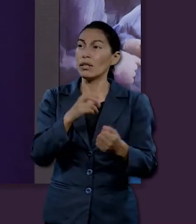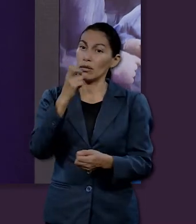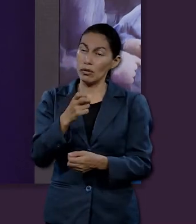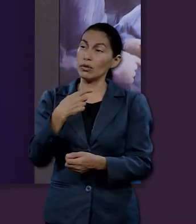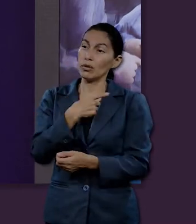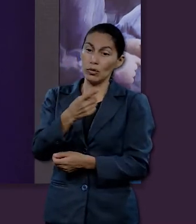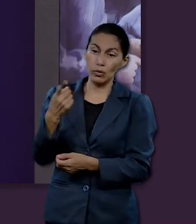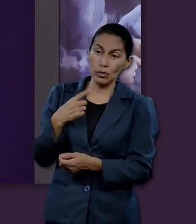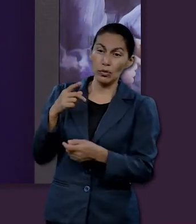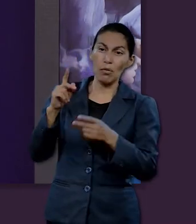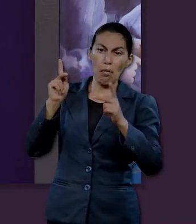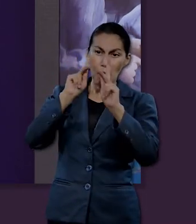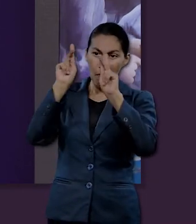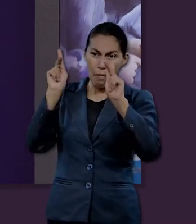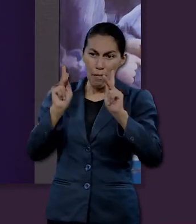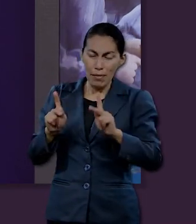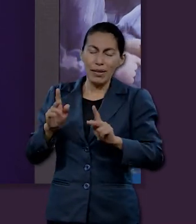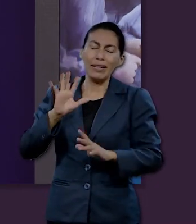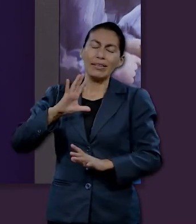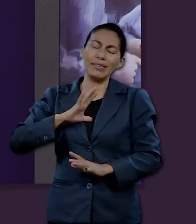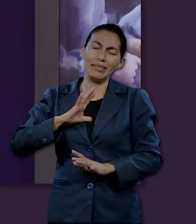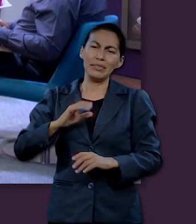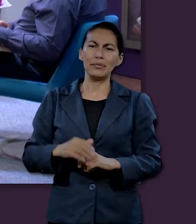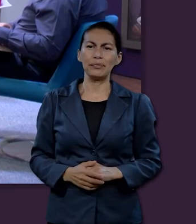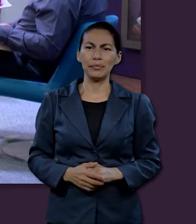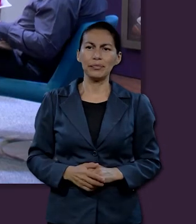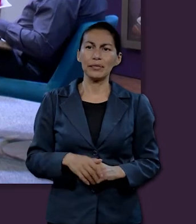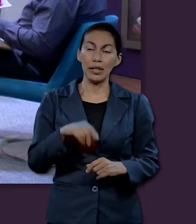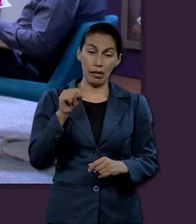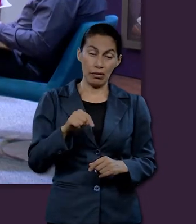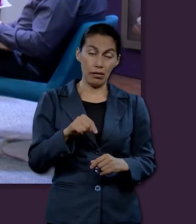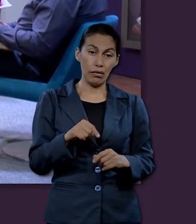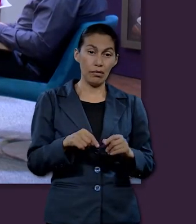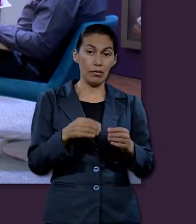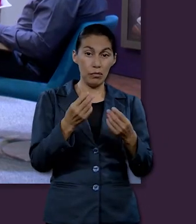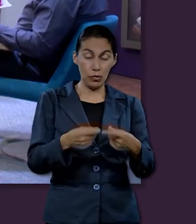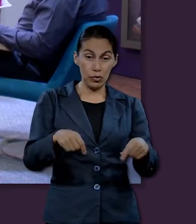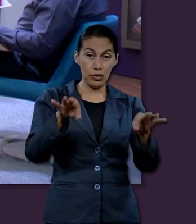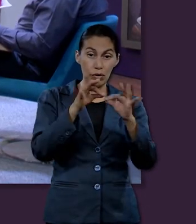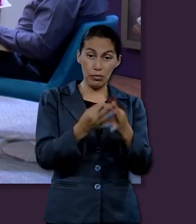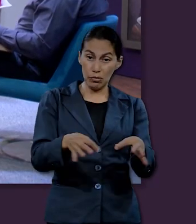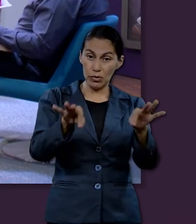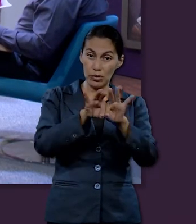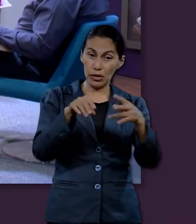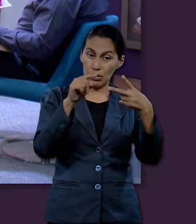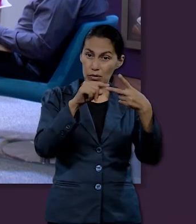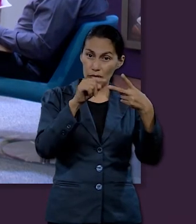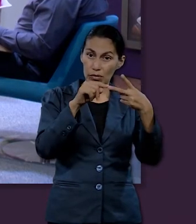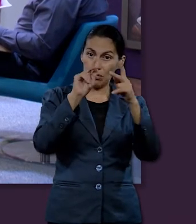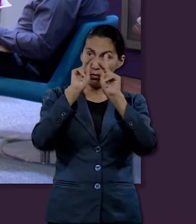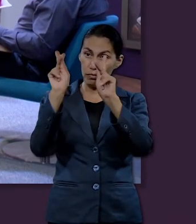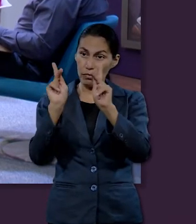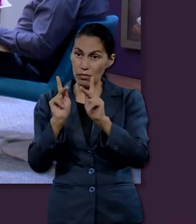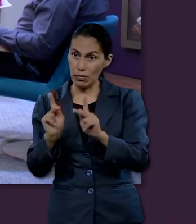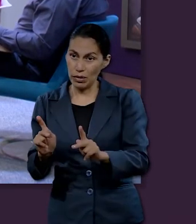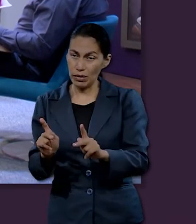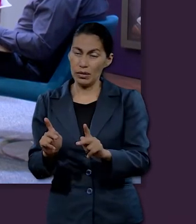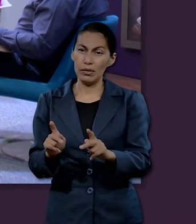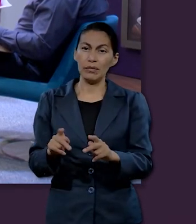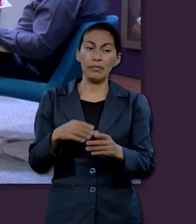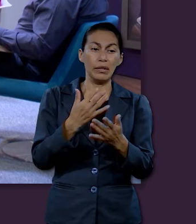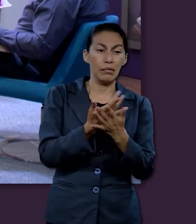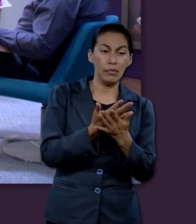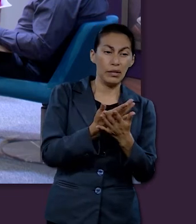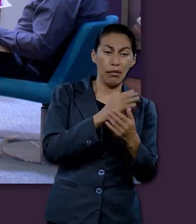porque en su paz tendréis vosotros paz. Pues aquí la palabra es paz. ¿Cómo es que Dios